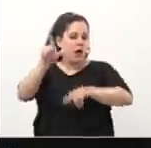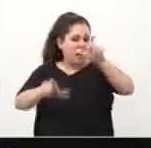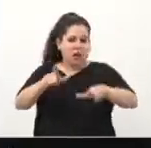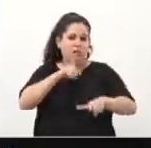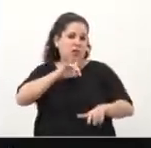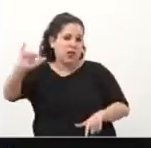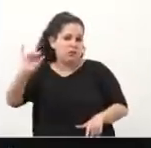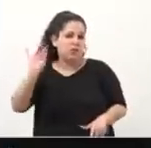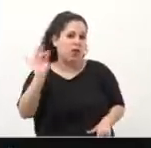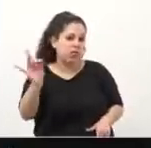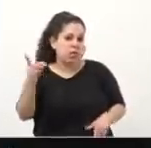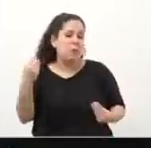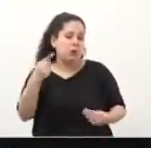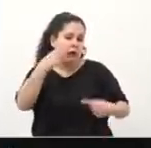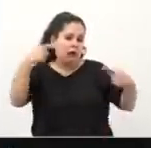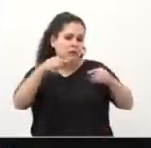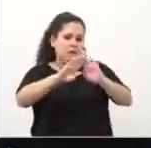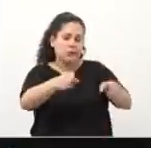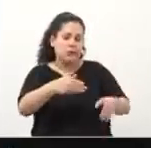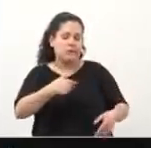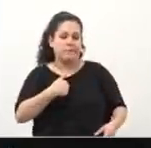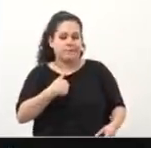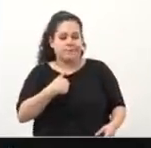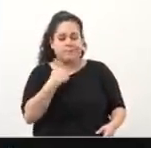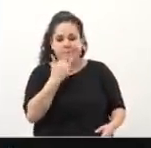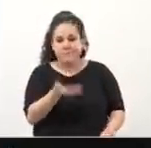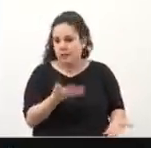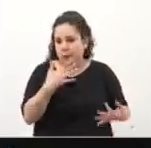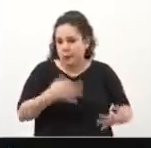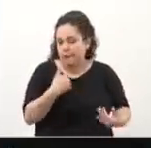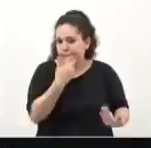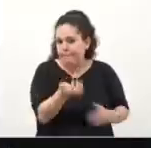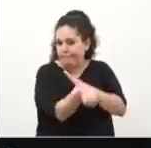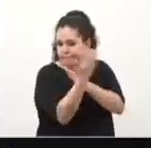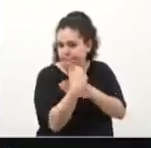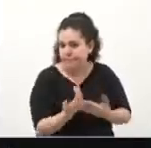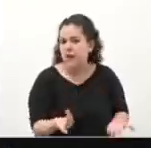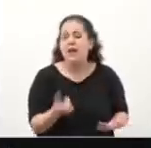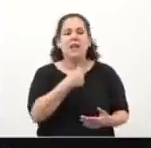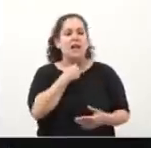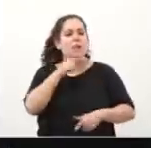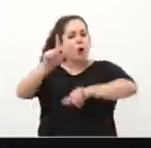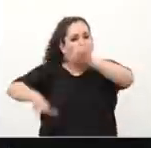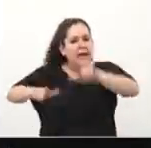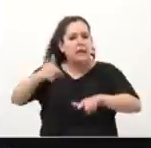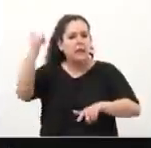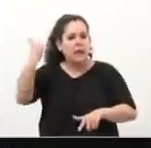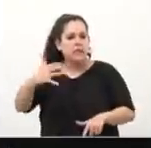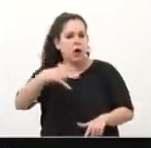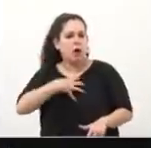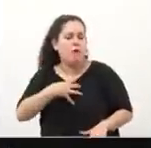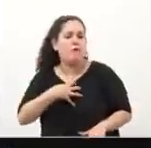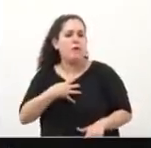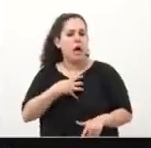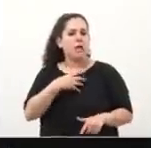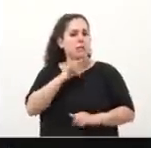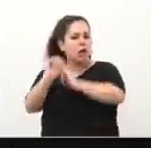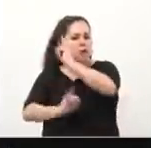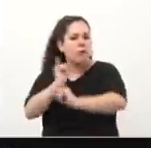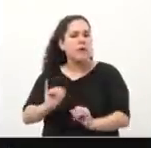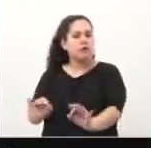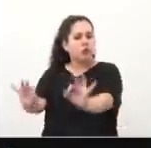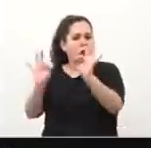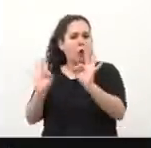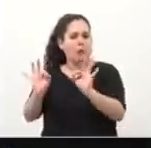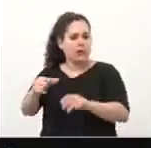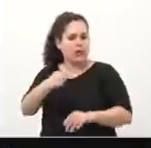instituciones. Vamos a trabajar con la policía para que tenga una formación permanente y para crear un sistema de ascensos según su desempeño. Pero además,